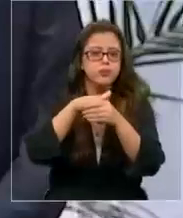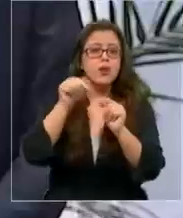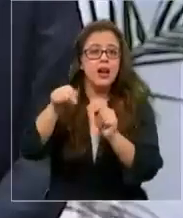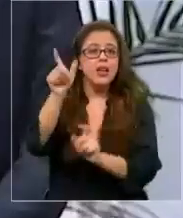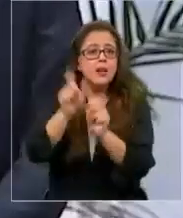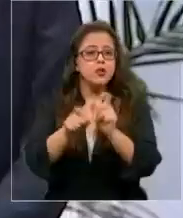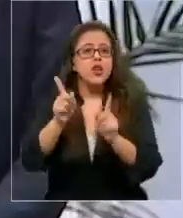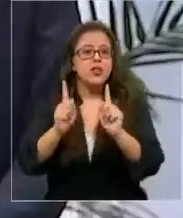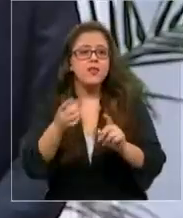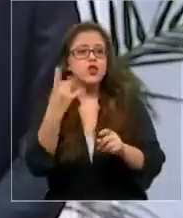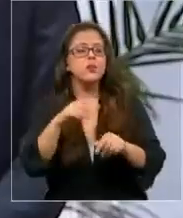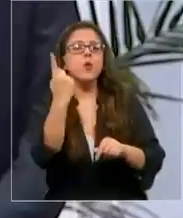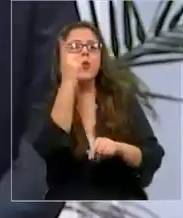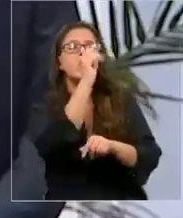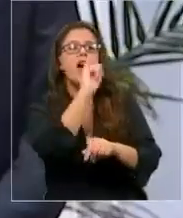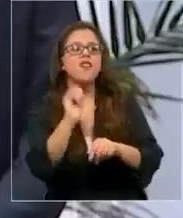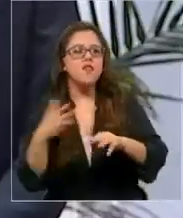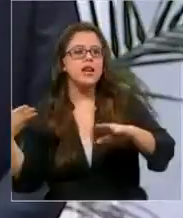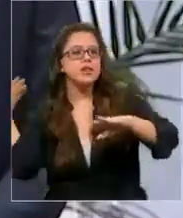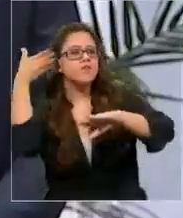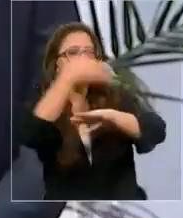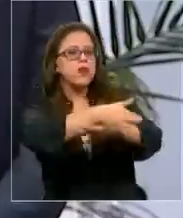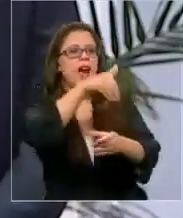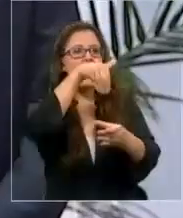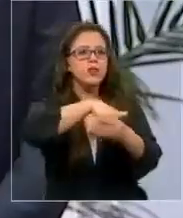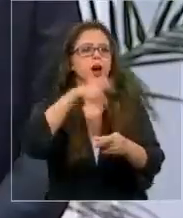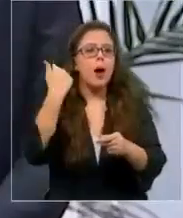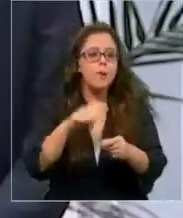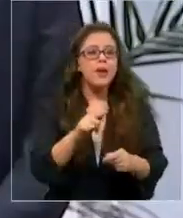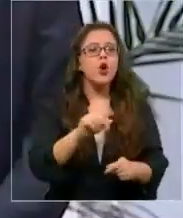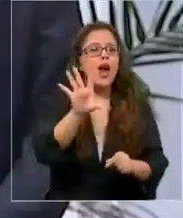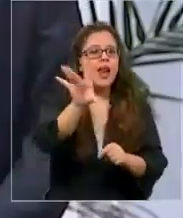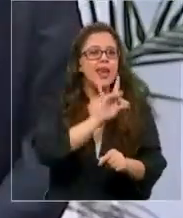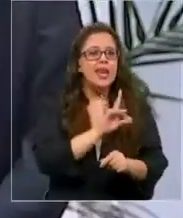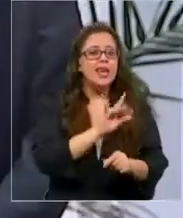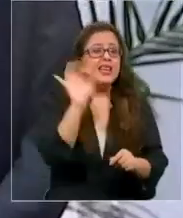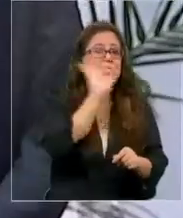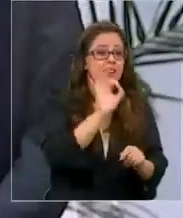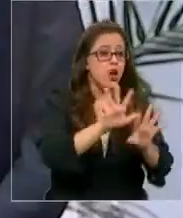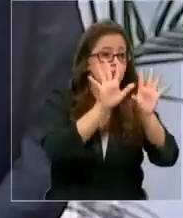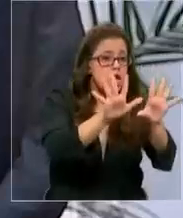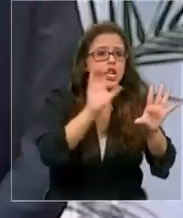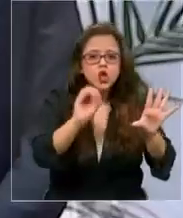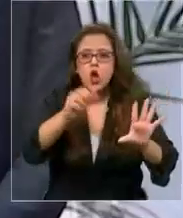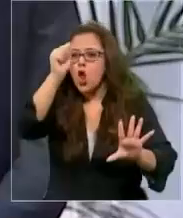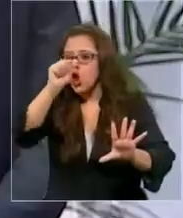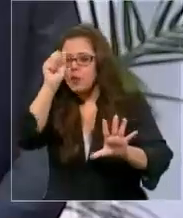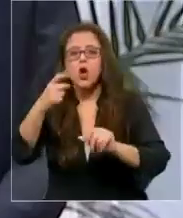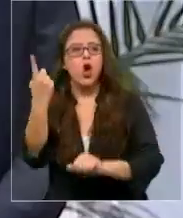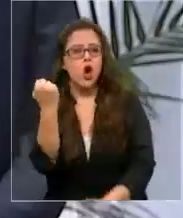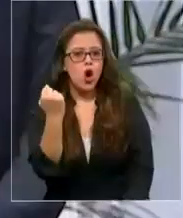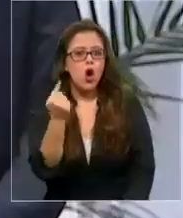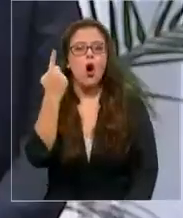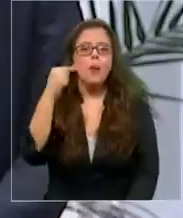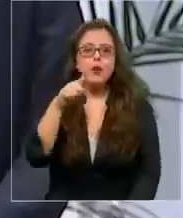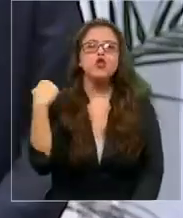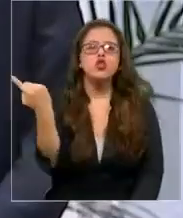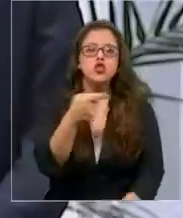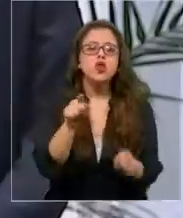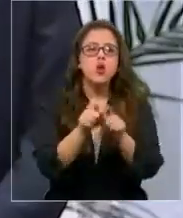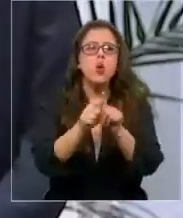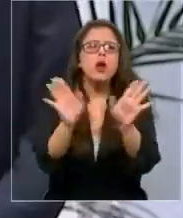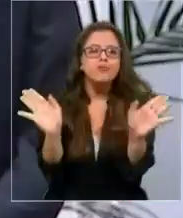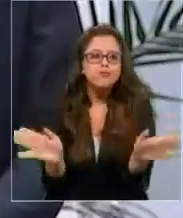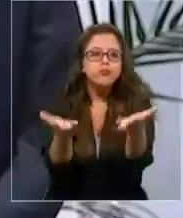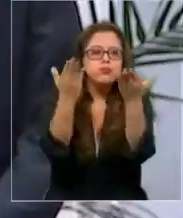tienen que ir votar una sola vez, pero podrán elegir entre hacerlo el día sábado 10 o el domingo 11. Pero vamos a promover